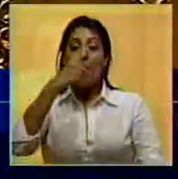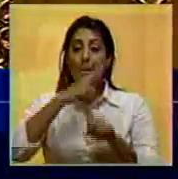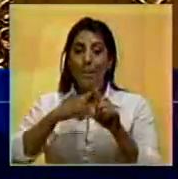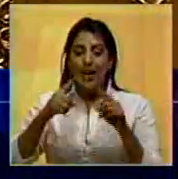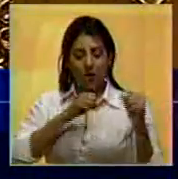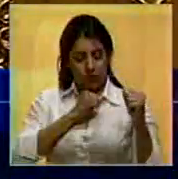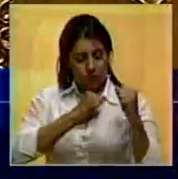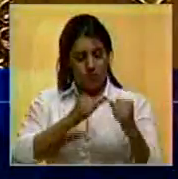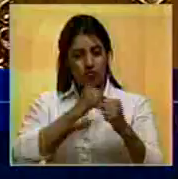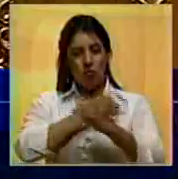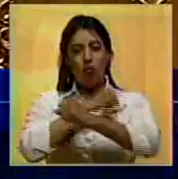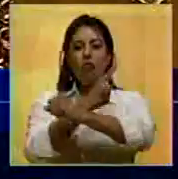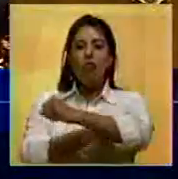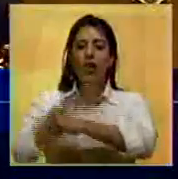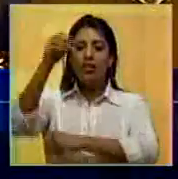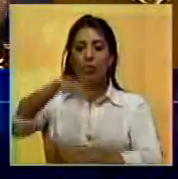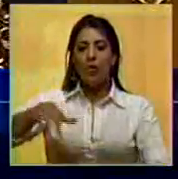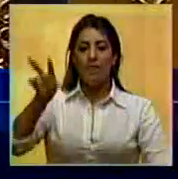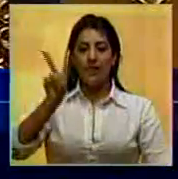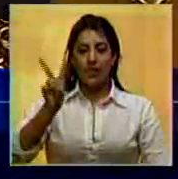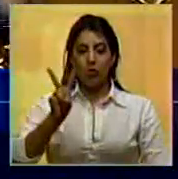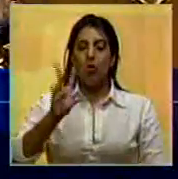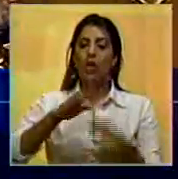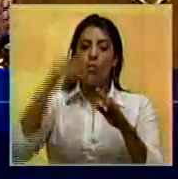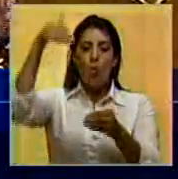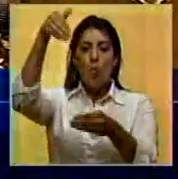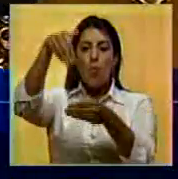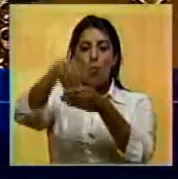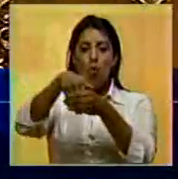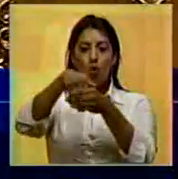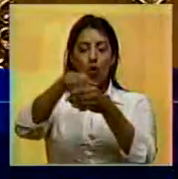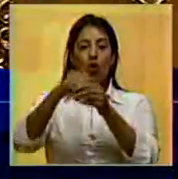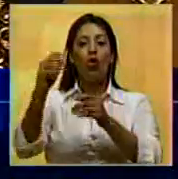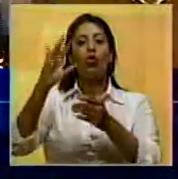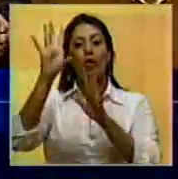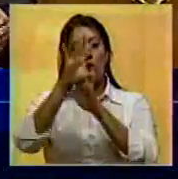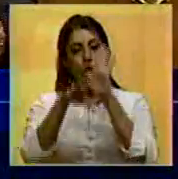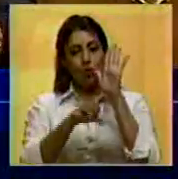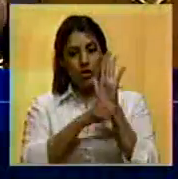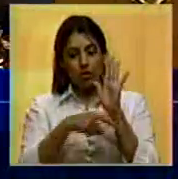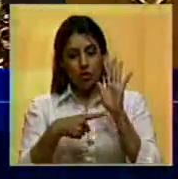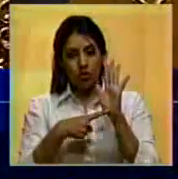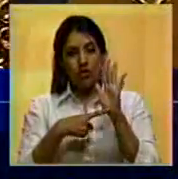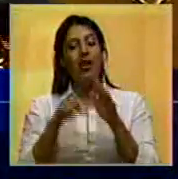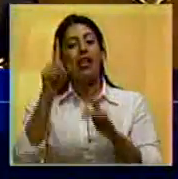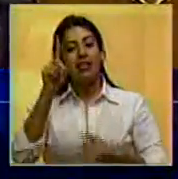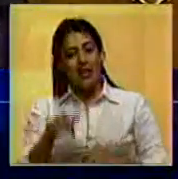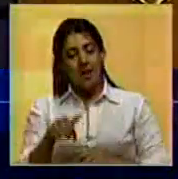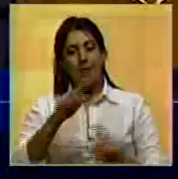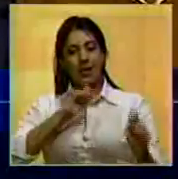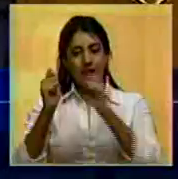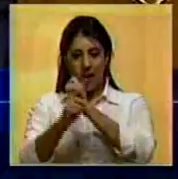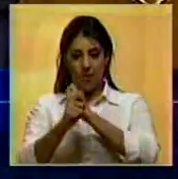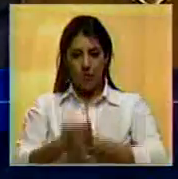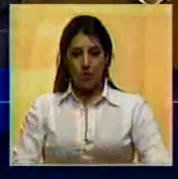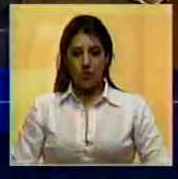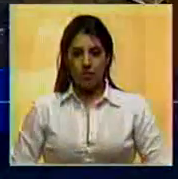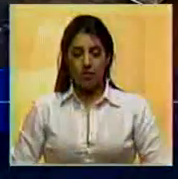con la fuerza del pueblo venezolano por el voto, por la Constitución y por el cambio